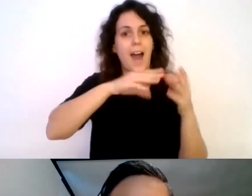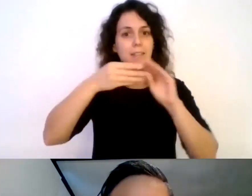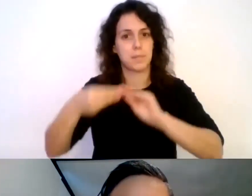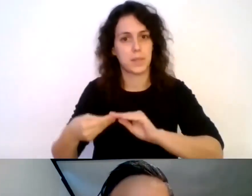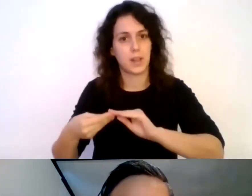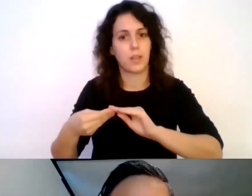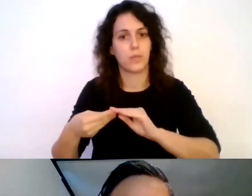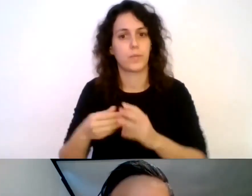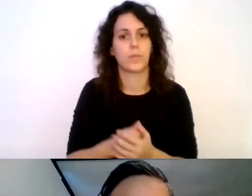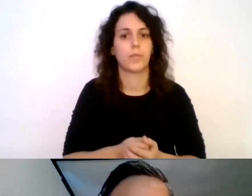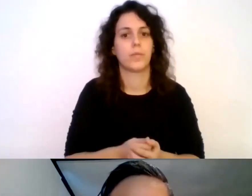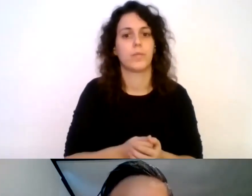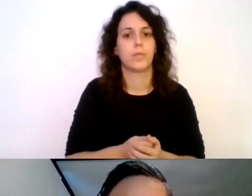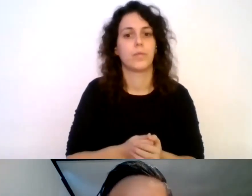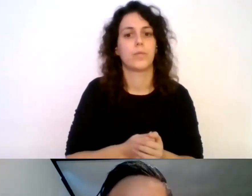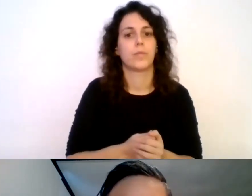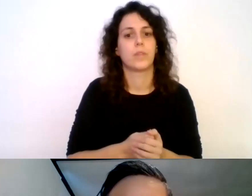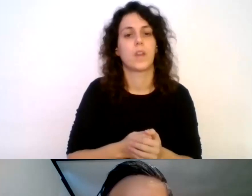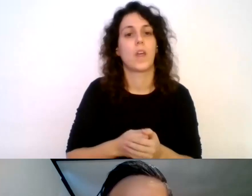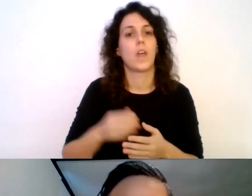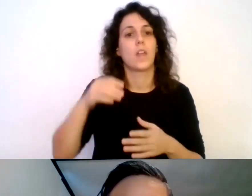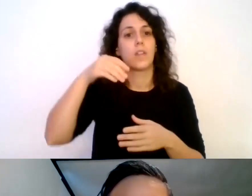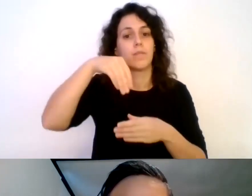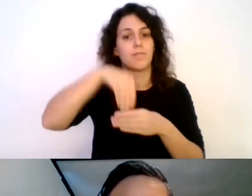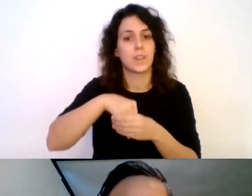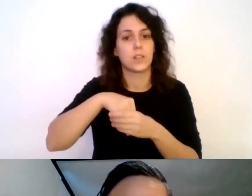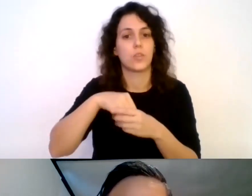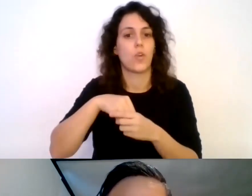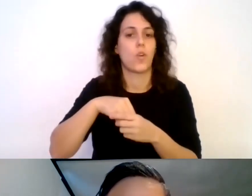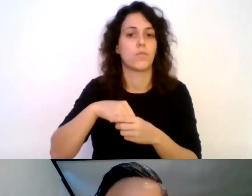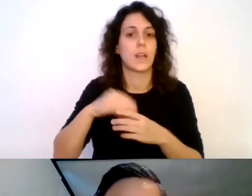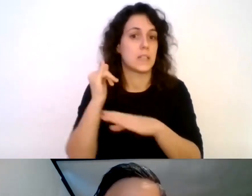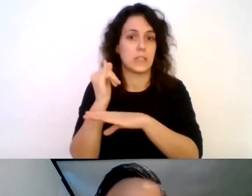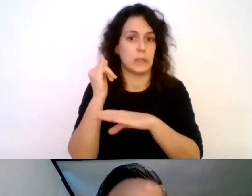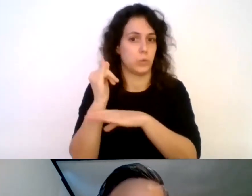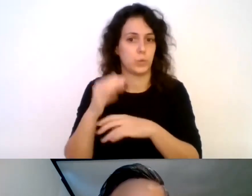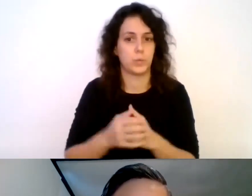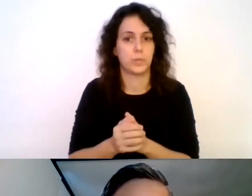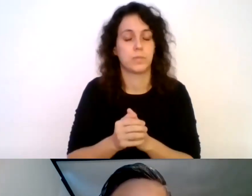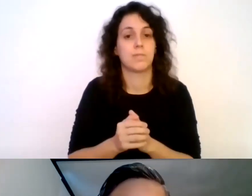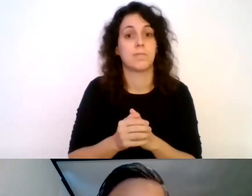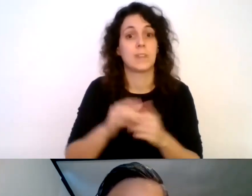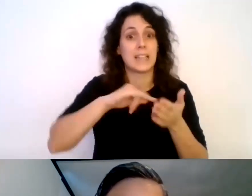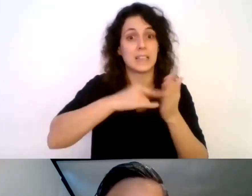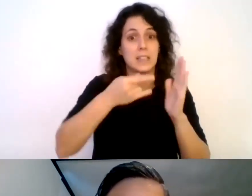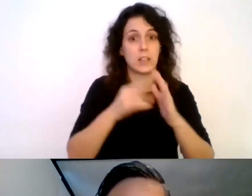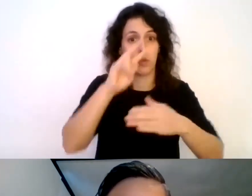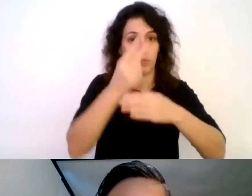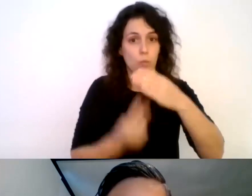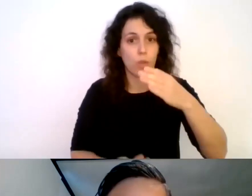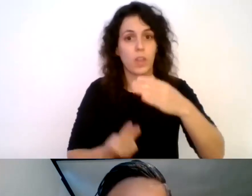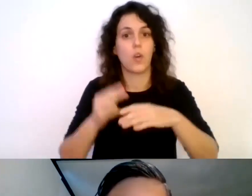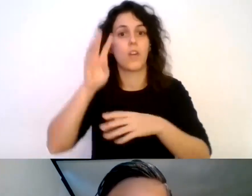Divers and School School Internacional, técnico deportivo y monitor de buceo de la Generalidad Catalana de